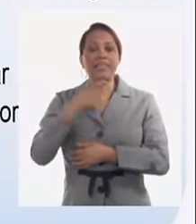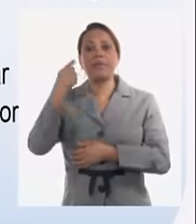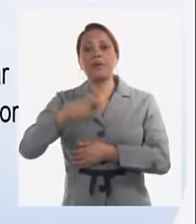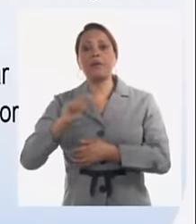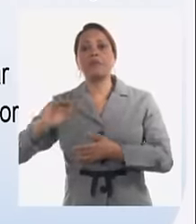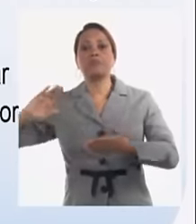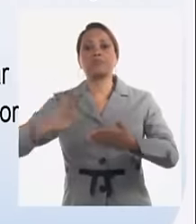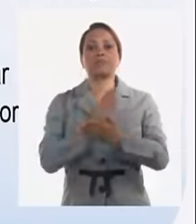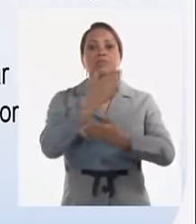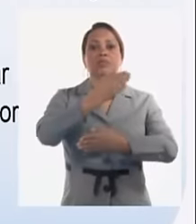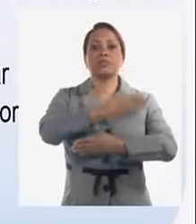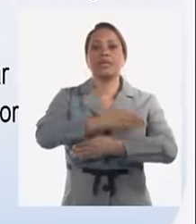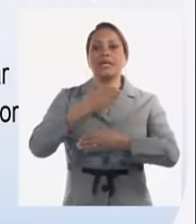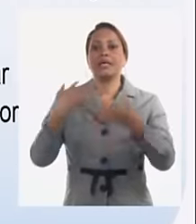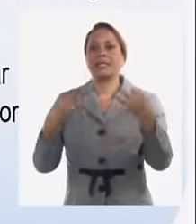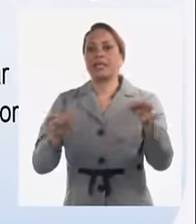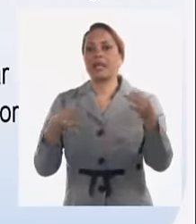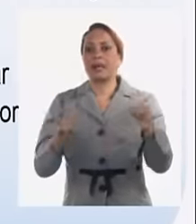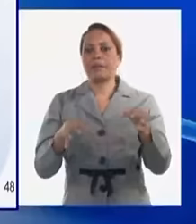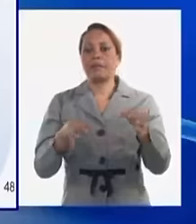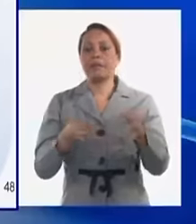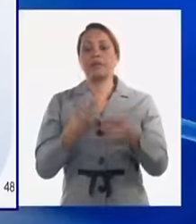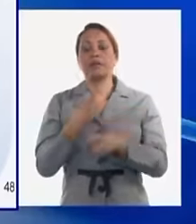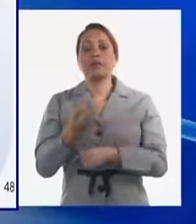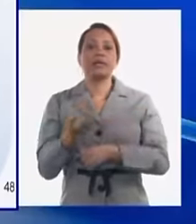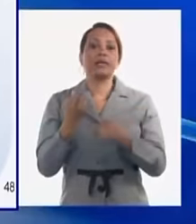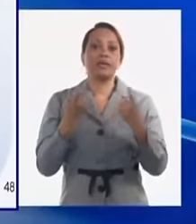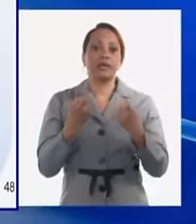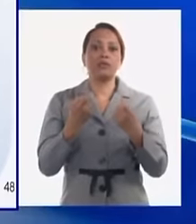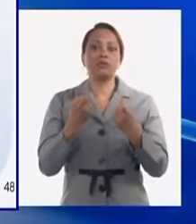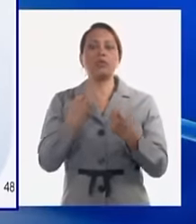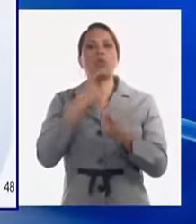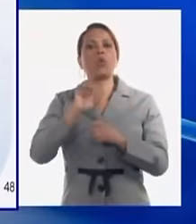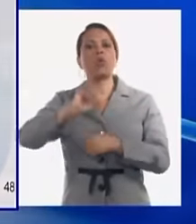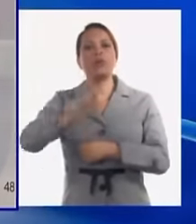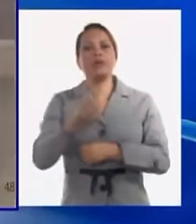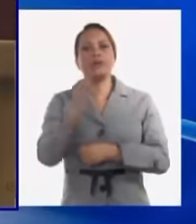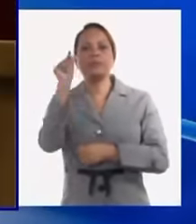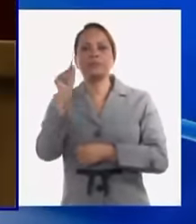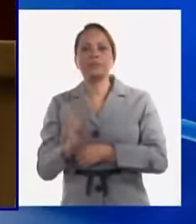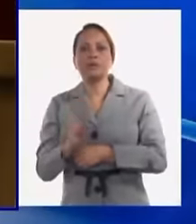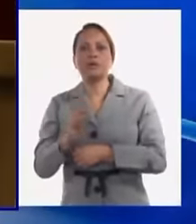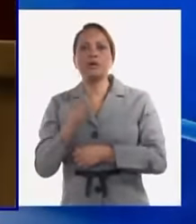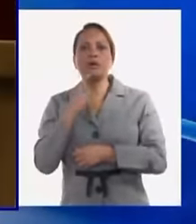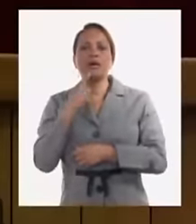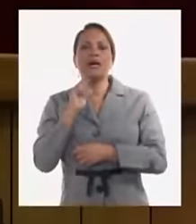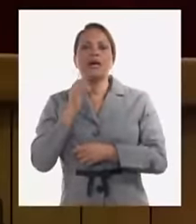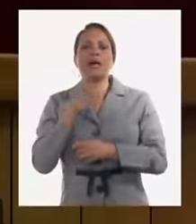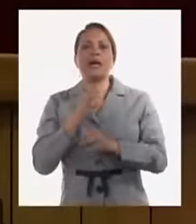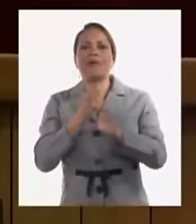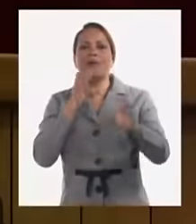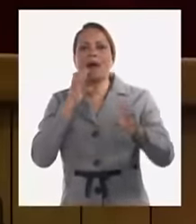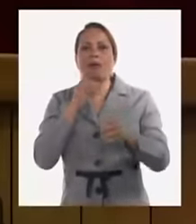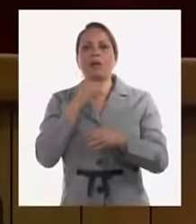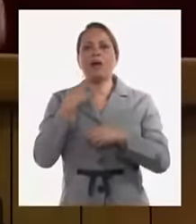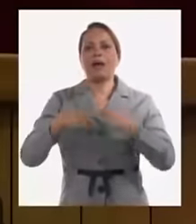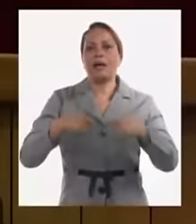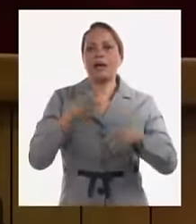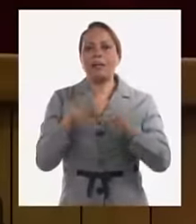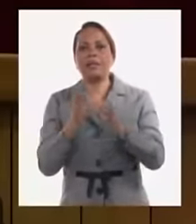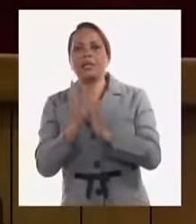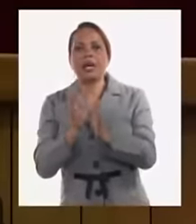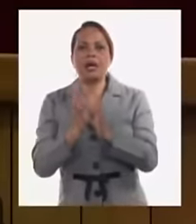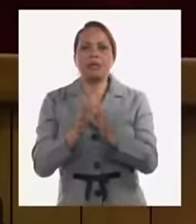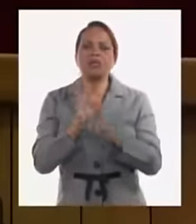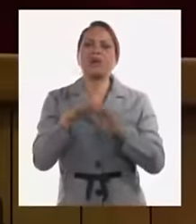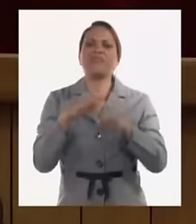tipo de trámites que innecesariamente obliga a las personas a transportarse a dirigirse a oficinas que a veces son